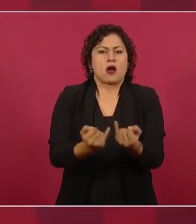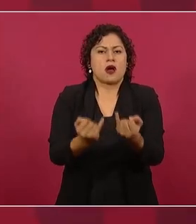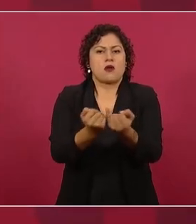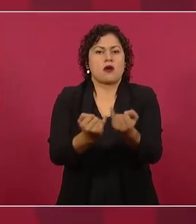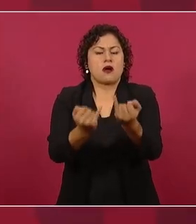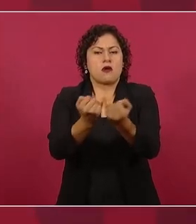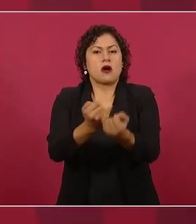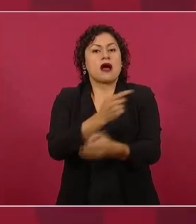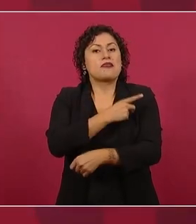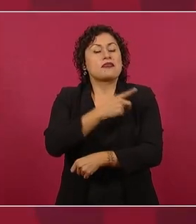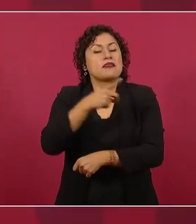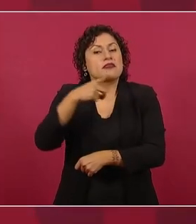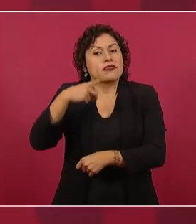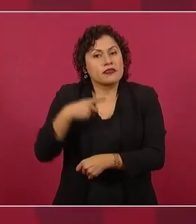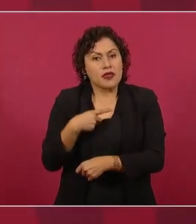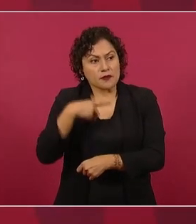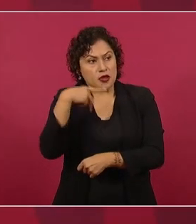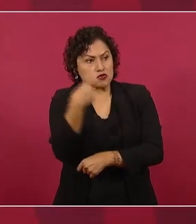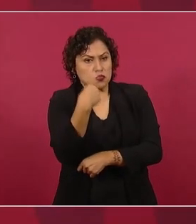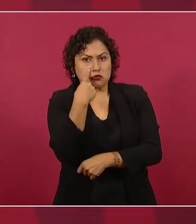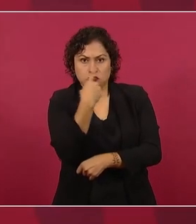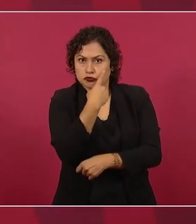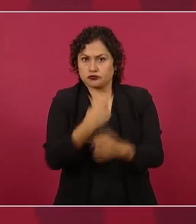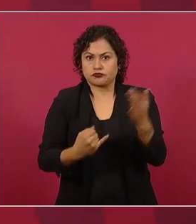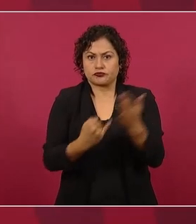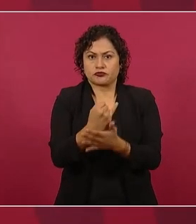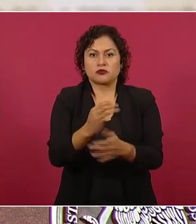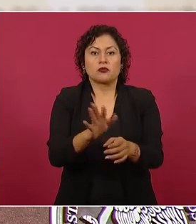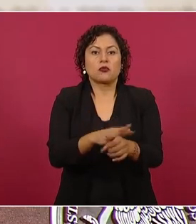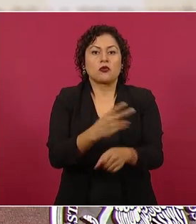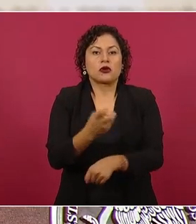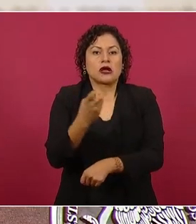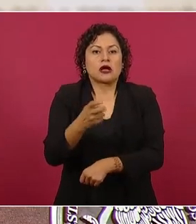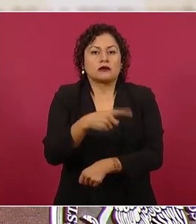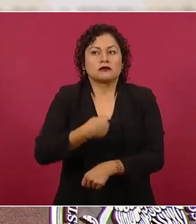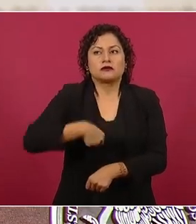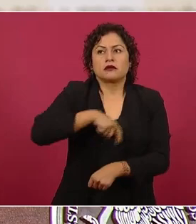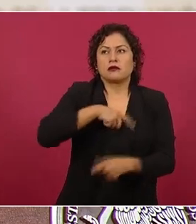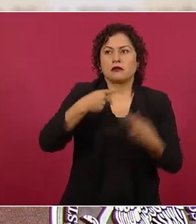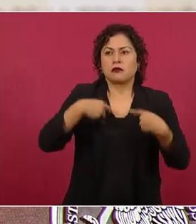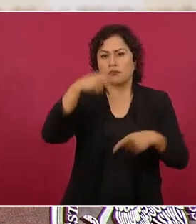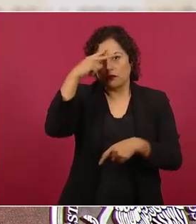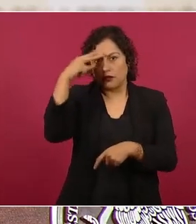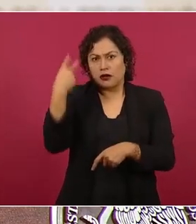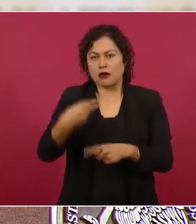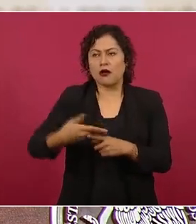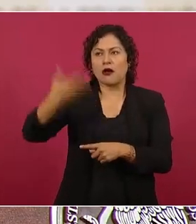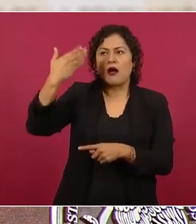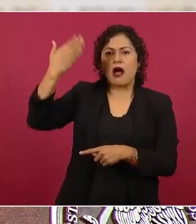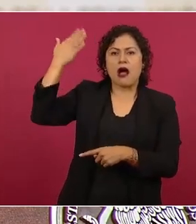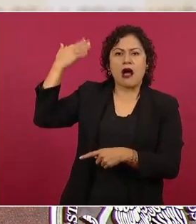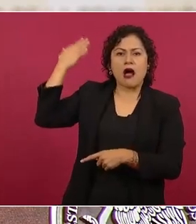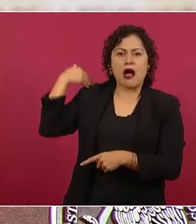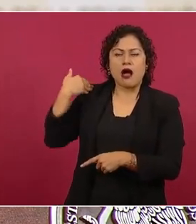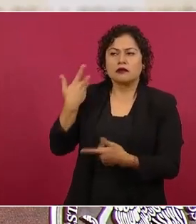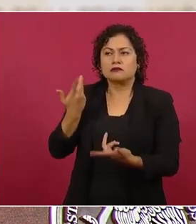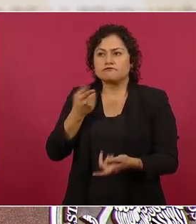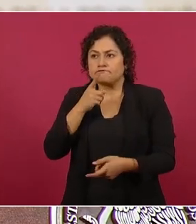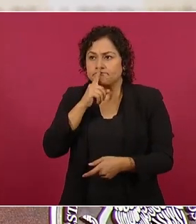no teníamos los mexicanos. Estamos muy rezagados históricamente